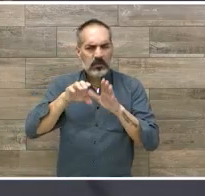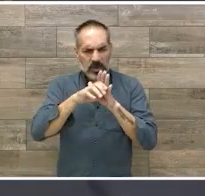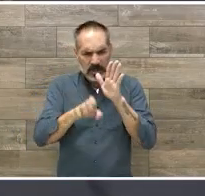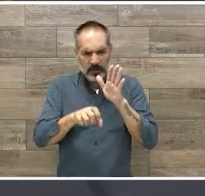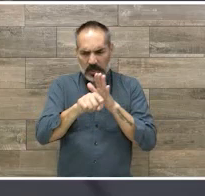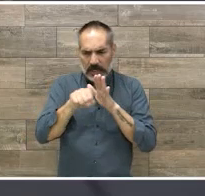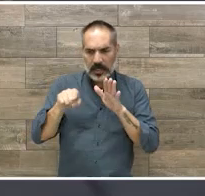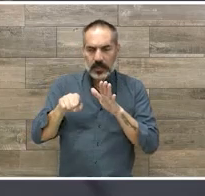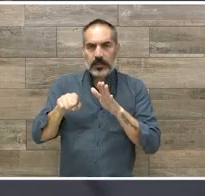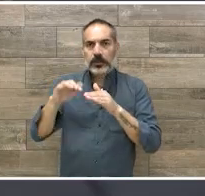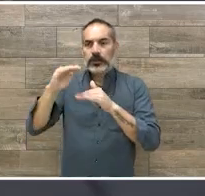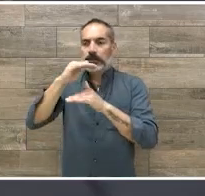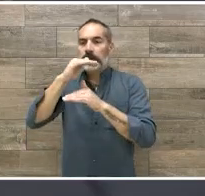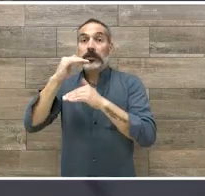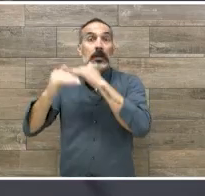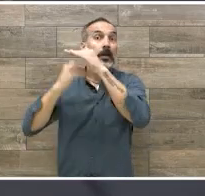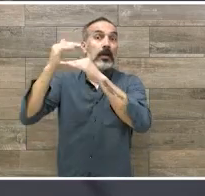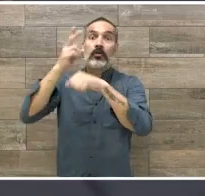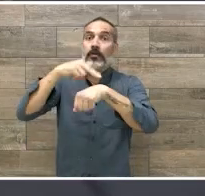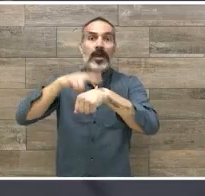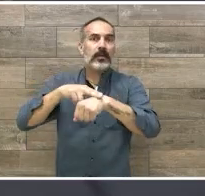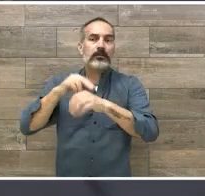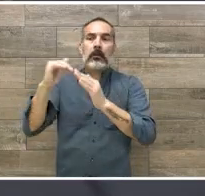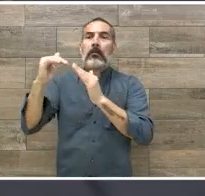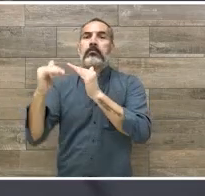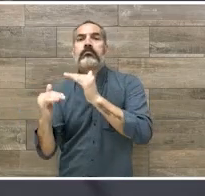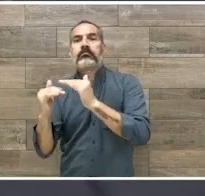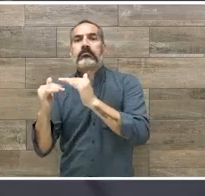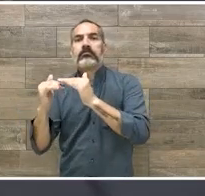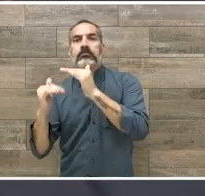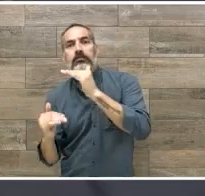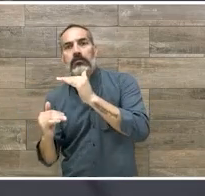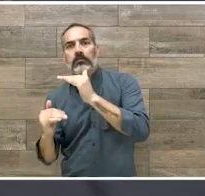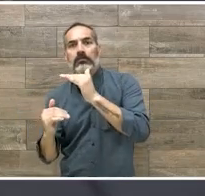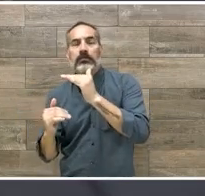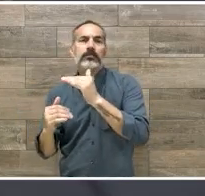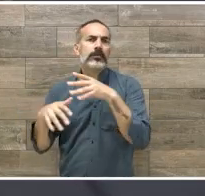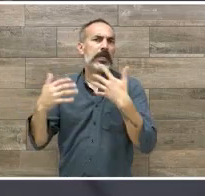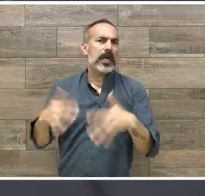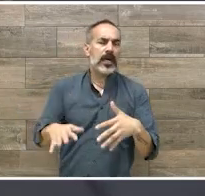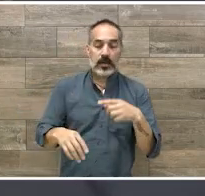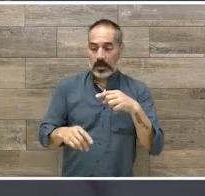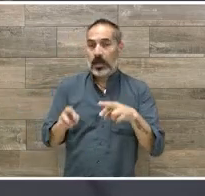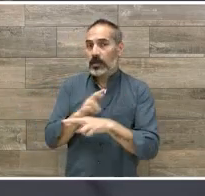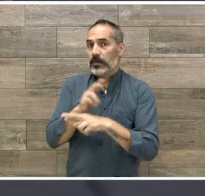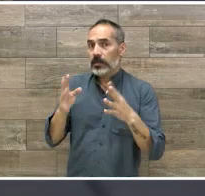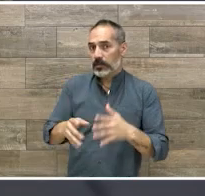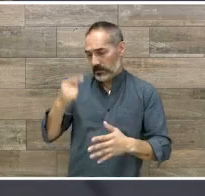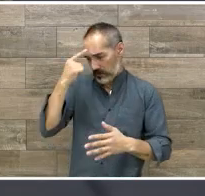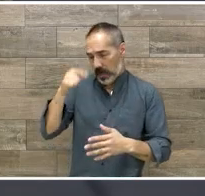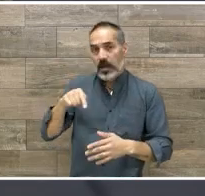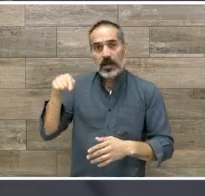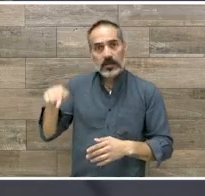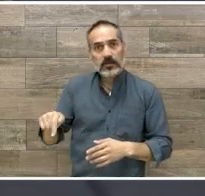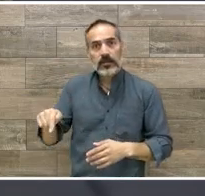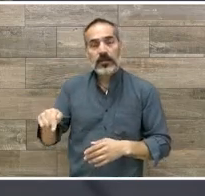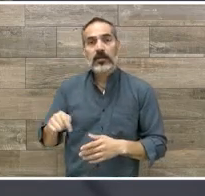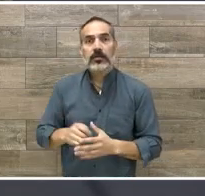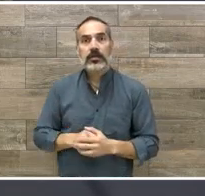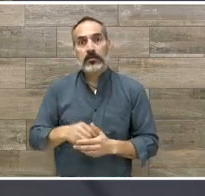retroceder un poco. Entonces, la rehabilitación para esos niños se implementa precisamente para poder